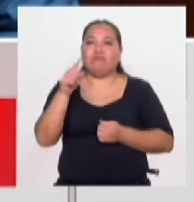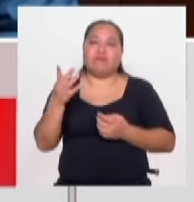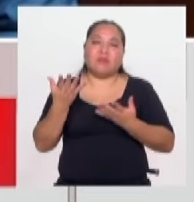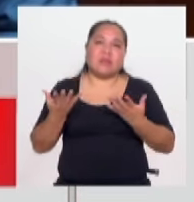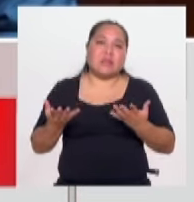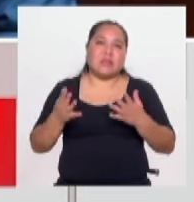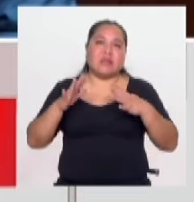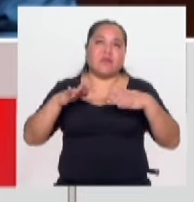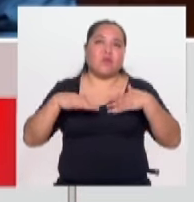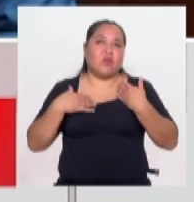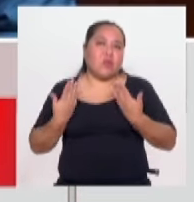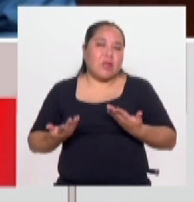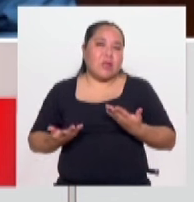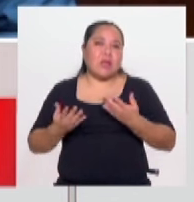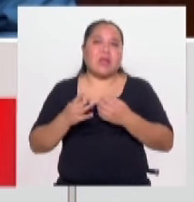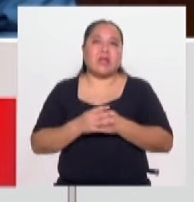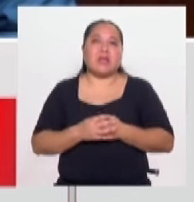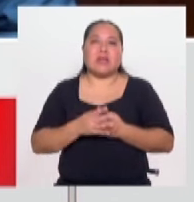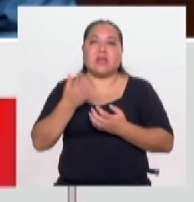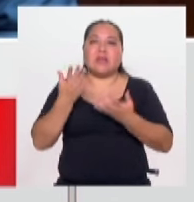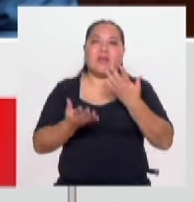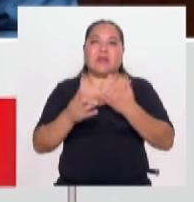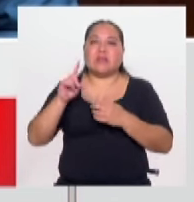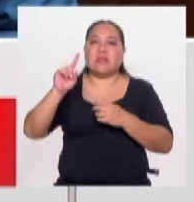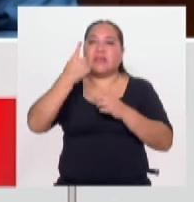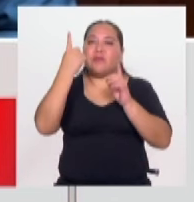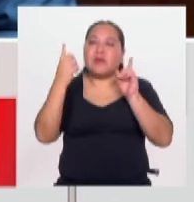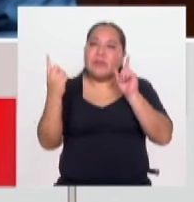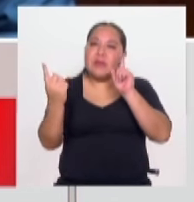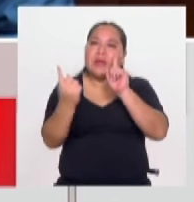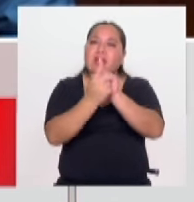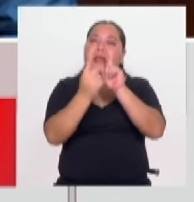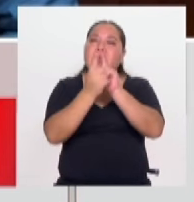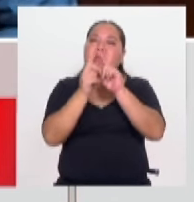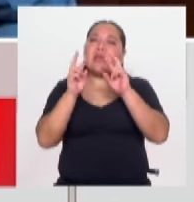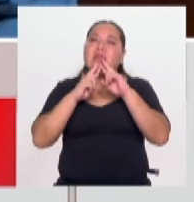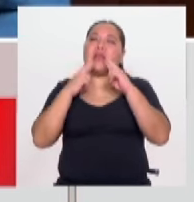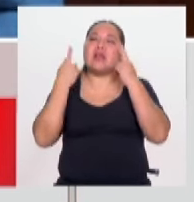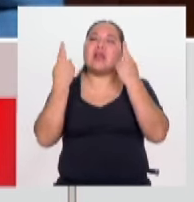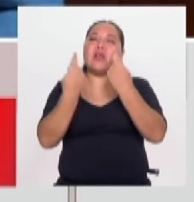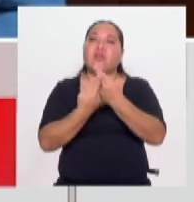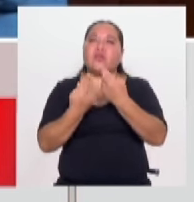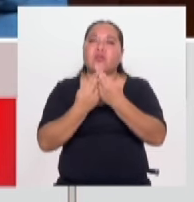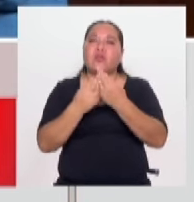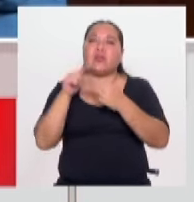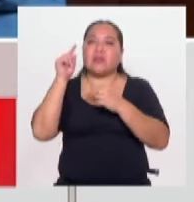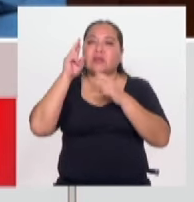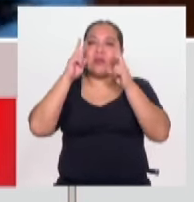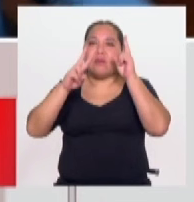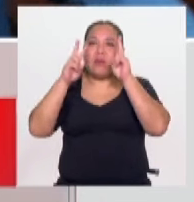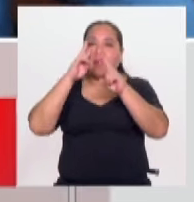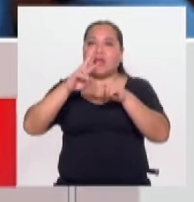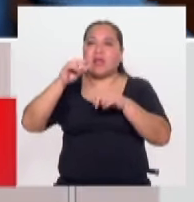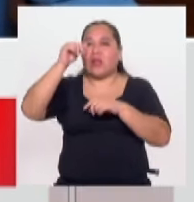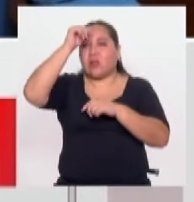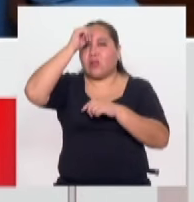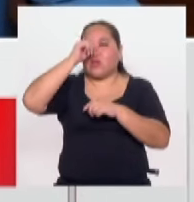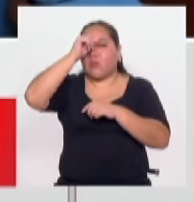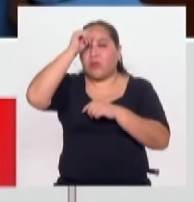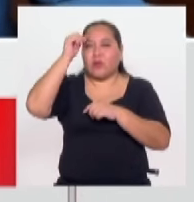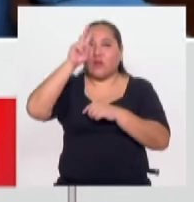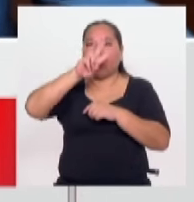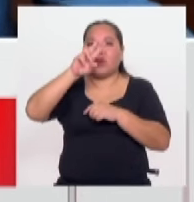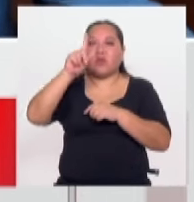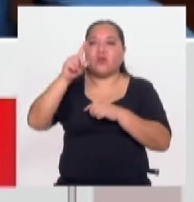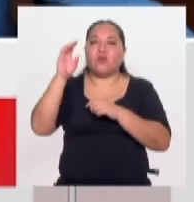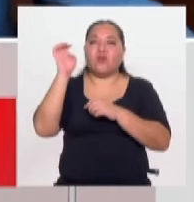sería propicio de repente en este primer encuentro, que es inédito, que se va a llevar el domingo 21 de enero, que